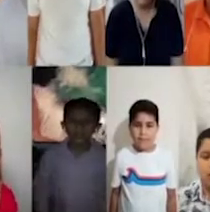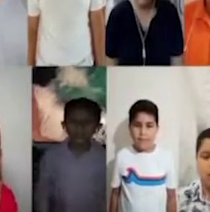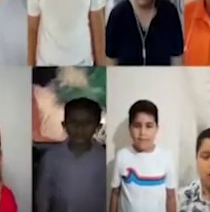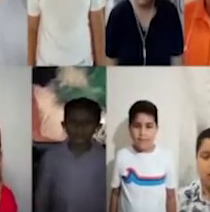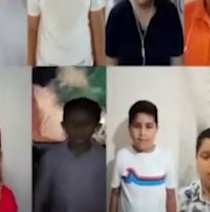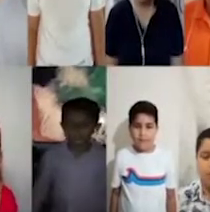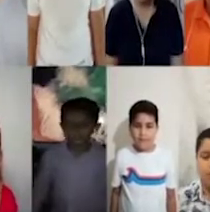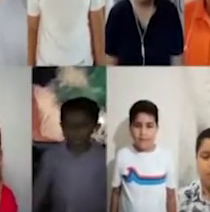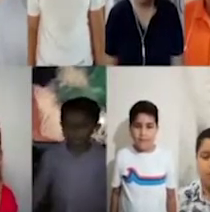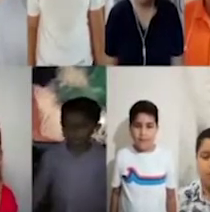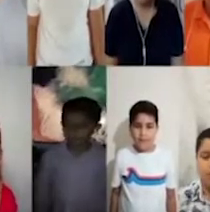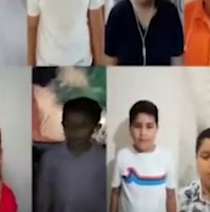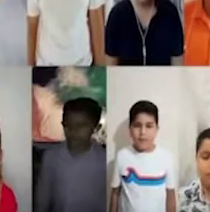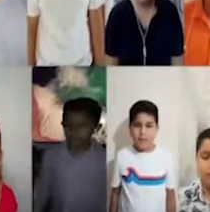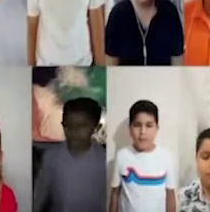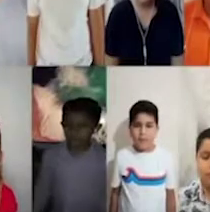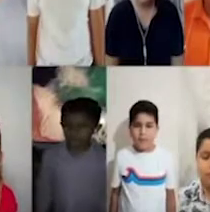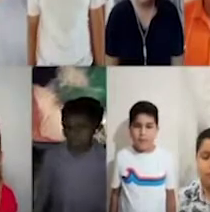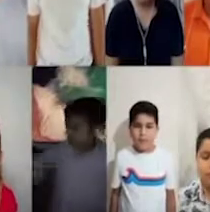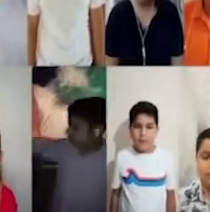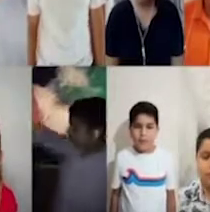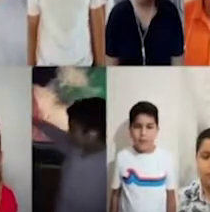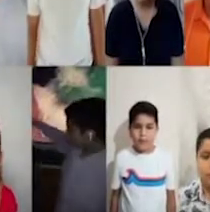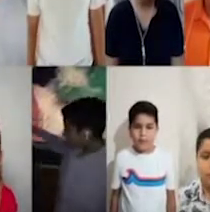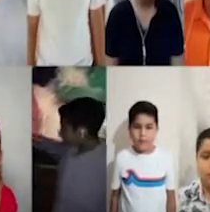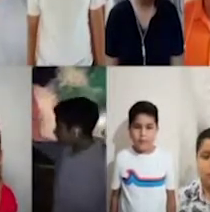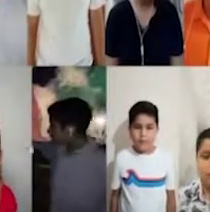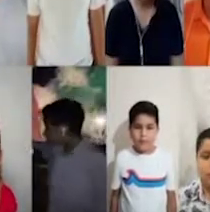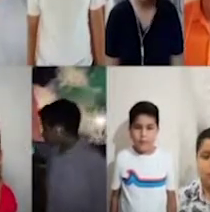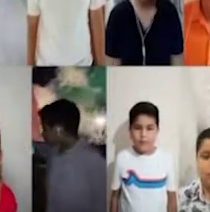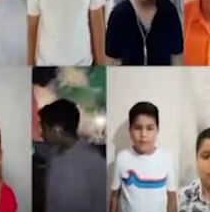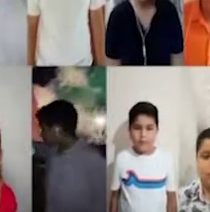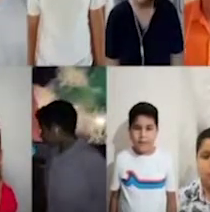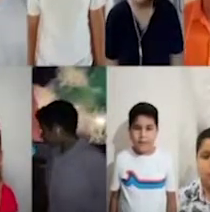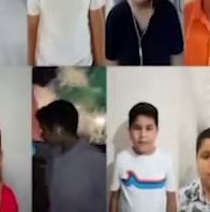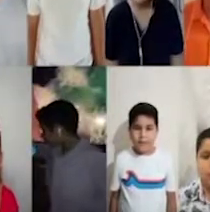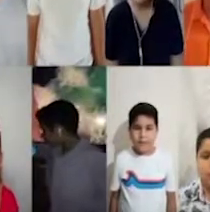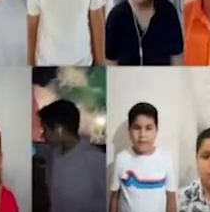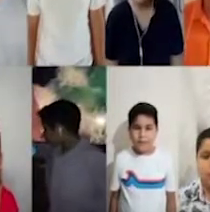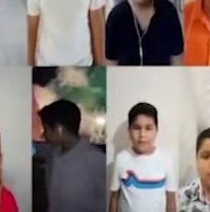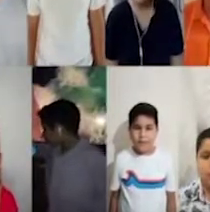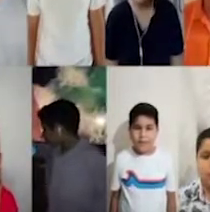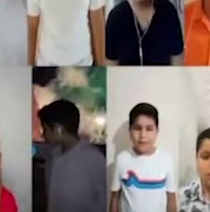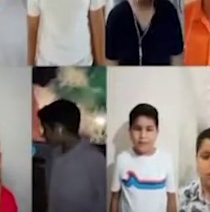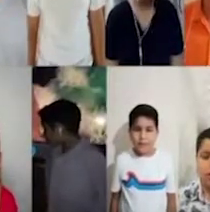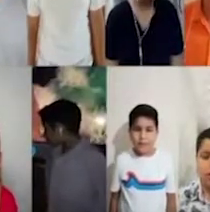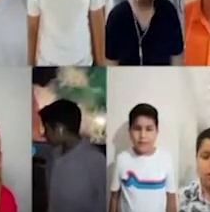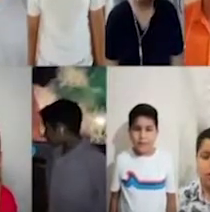pálido color. La playa se